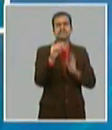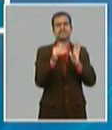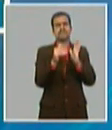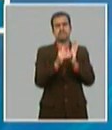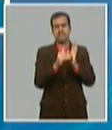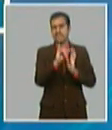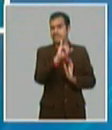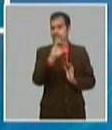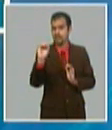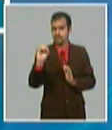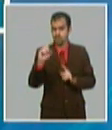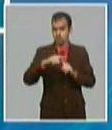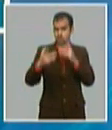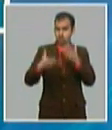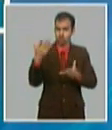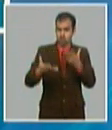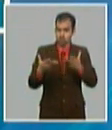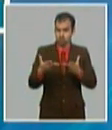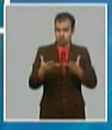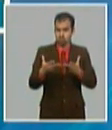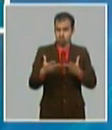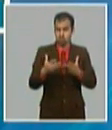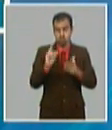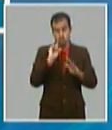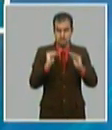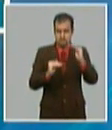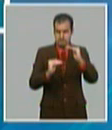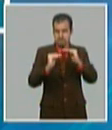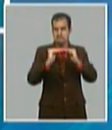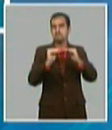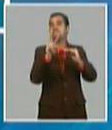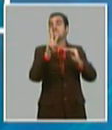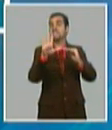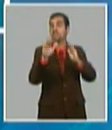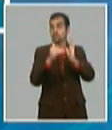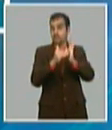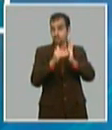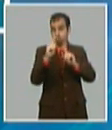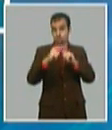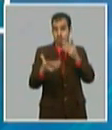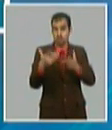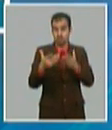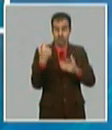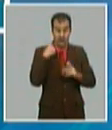toneladas para el balance ya arribaron las 25 mil toneladas de frijoles este año nos vamos a quedar en unas 9 mil